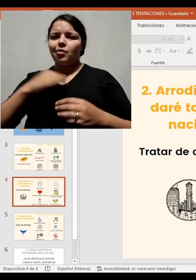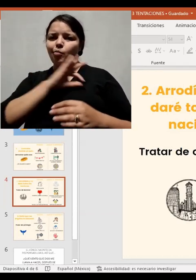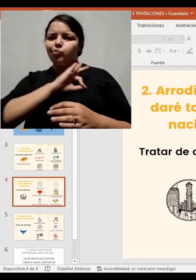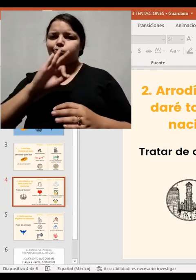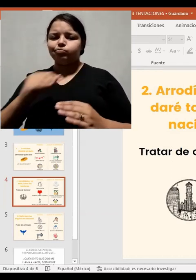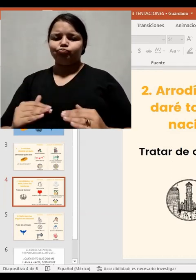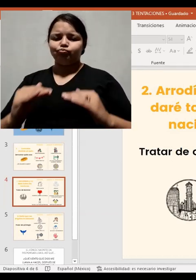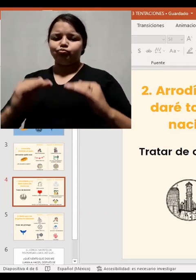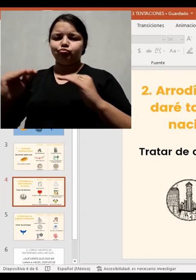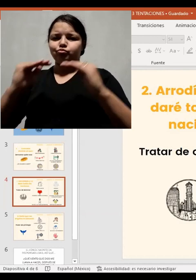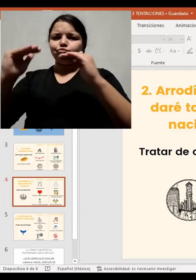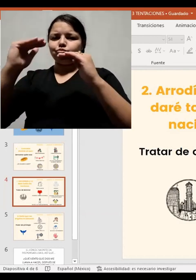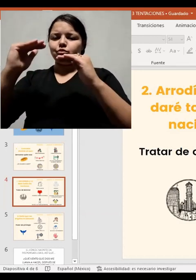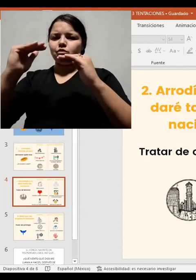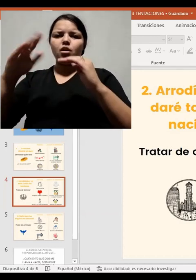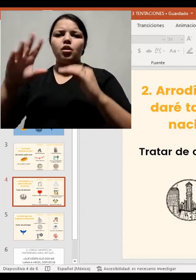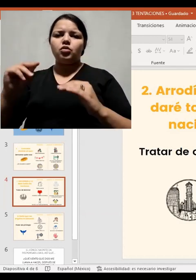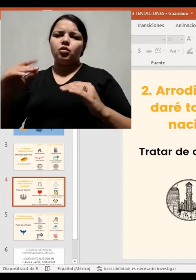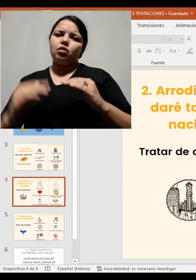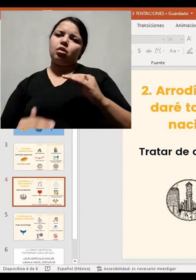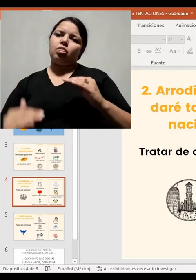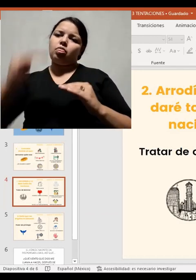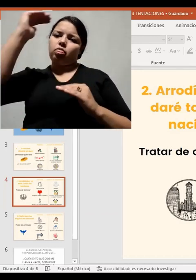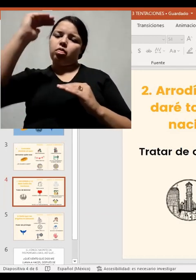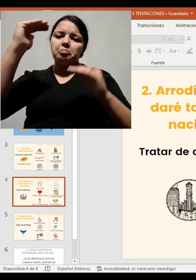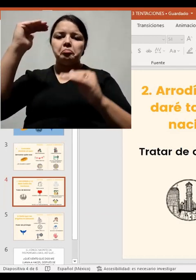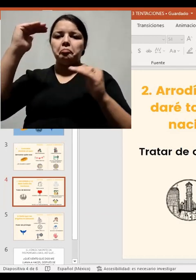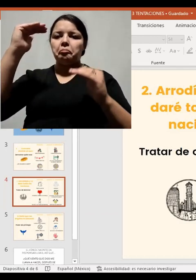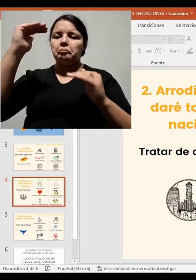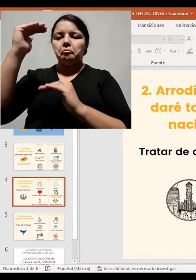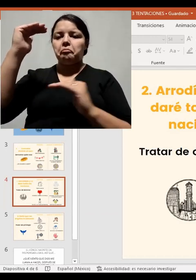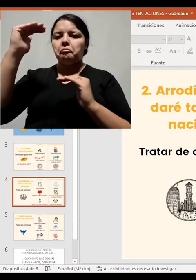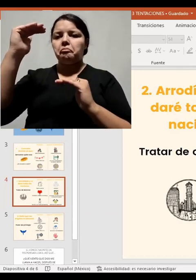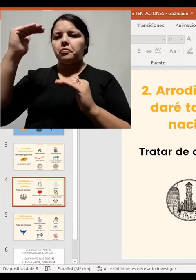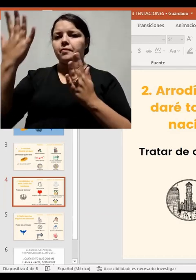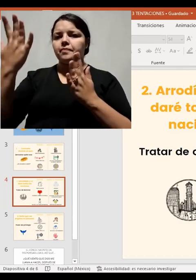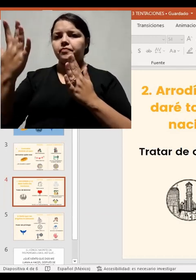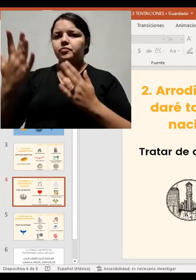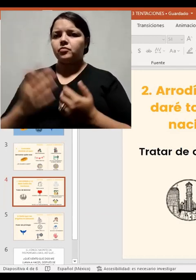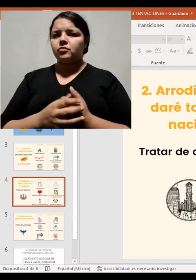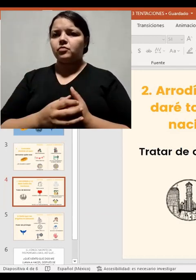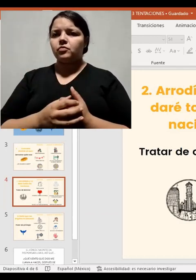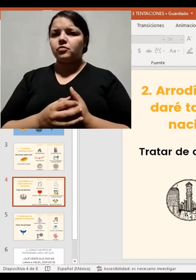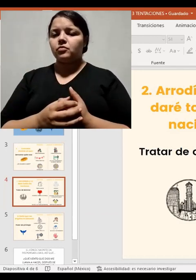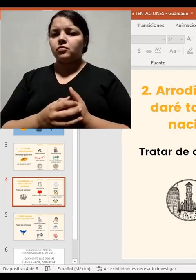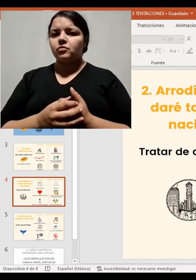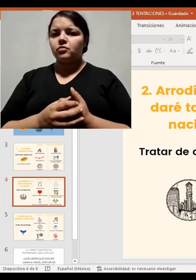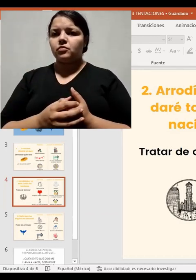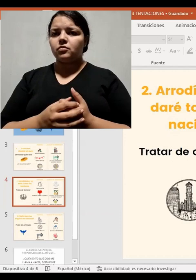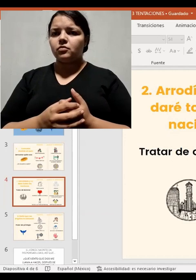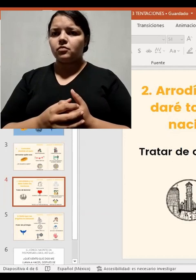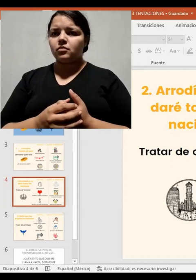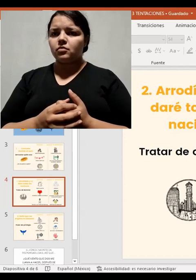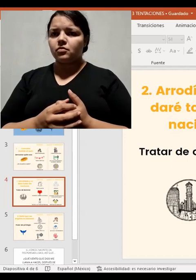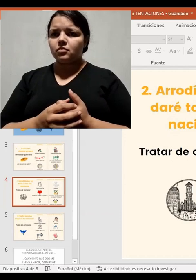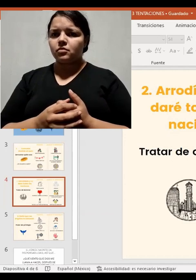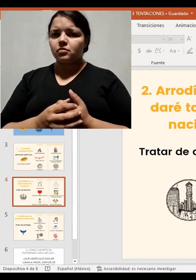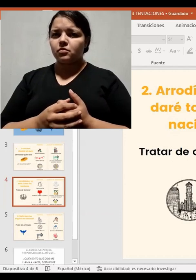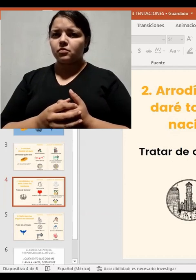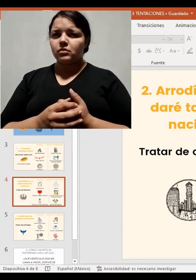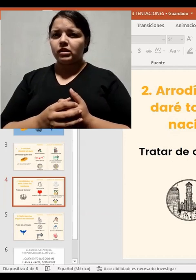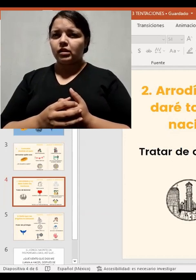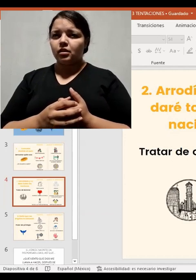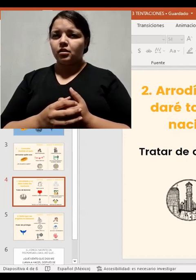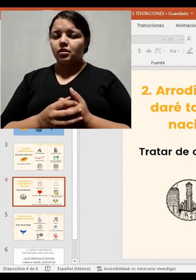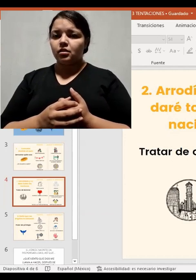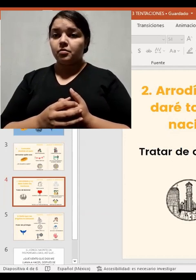nos está ofreciendo un poder sobre mi pareja. Cuando le intento cambiar, estoy haciendo. Si ya son acuerdos